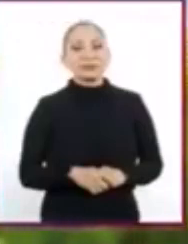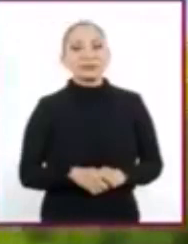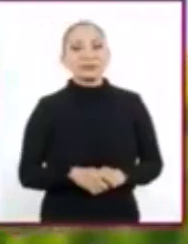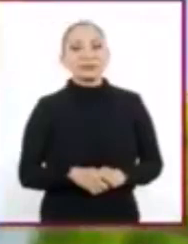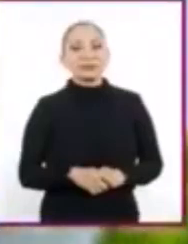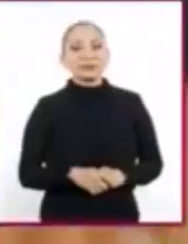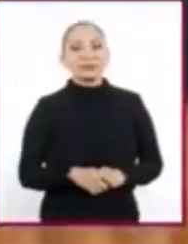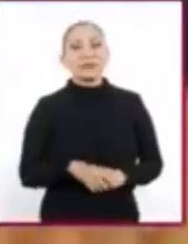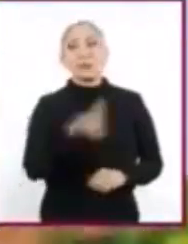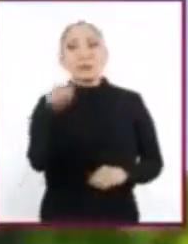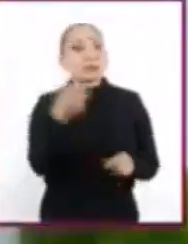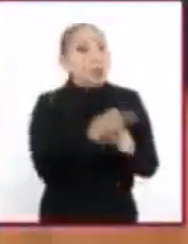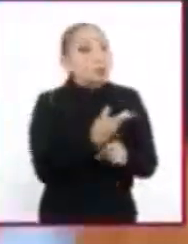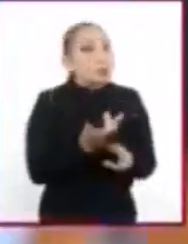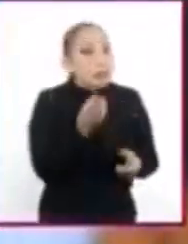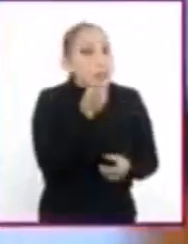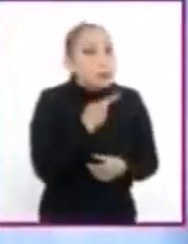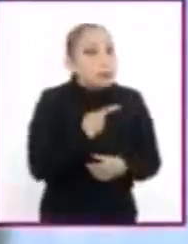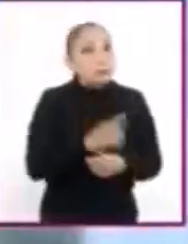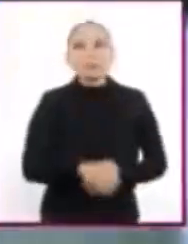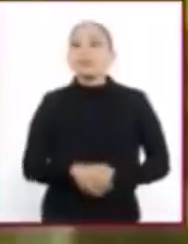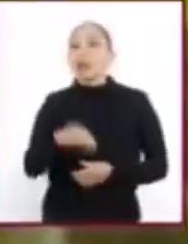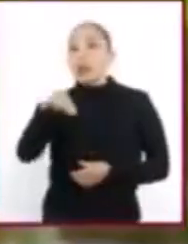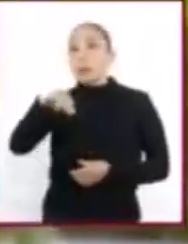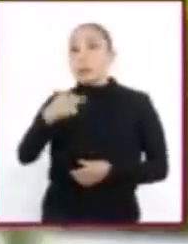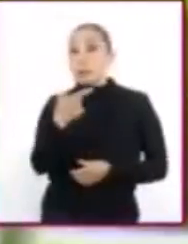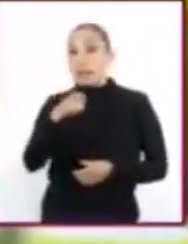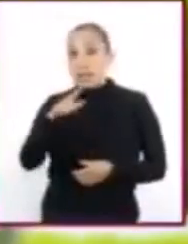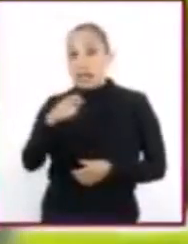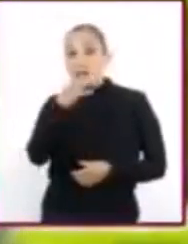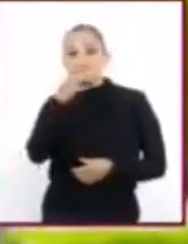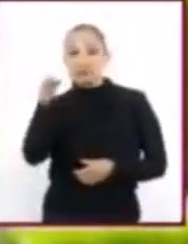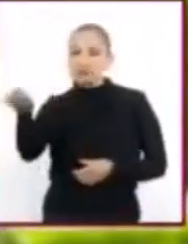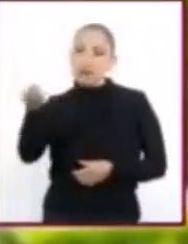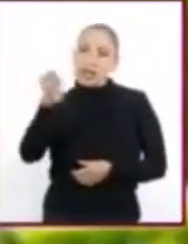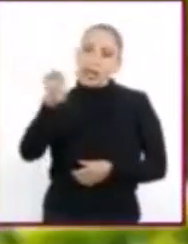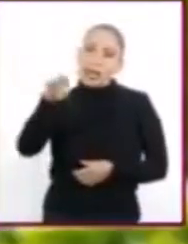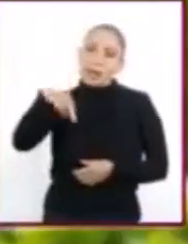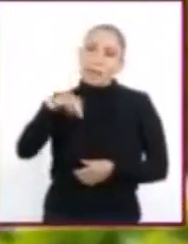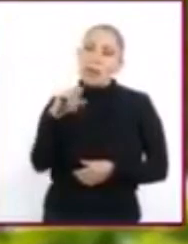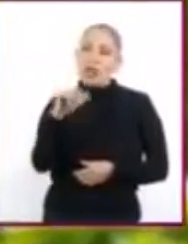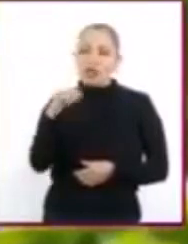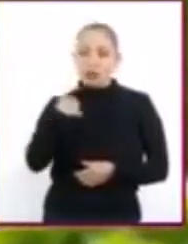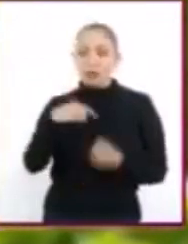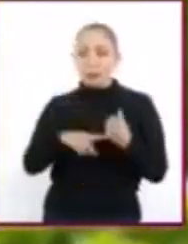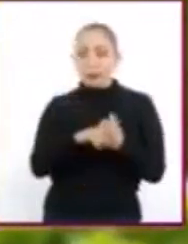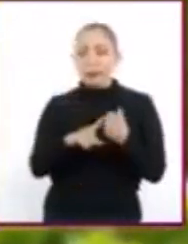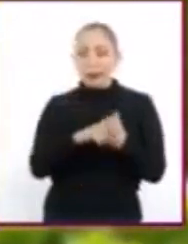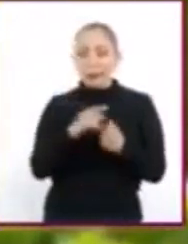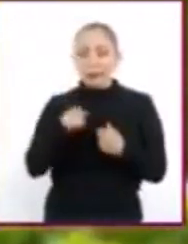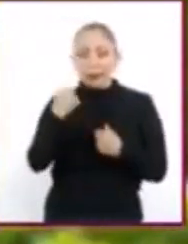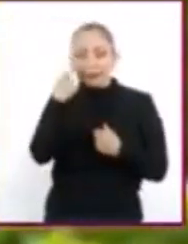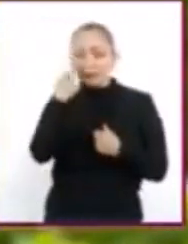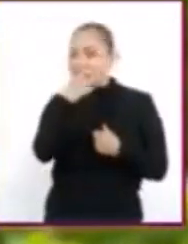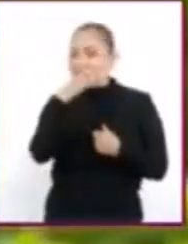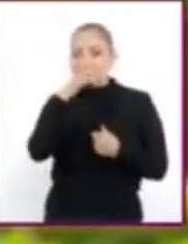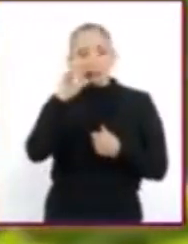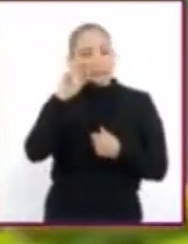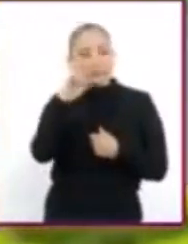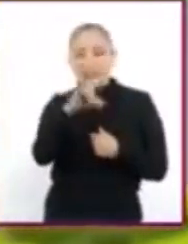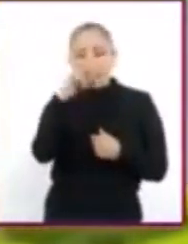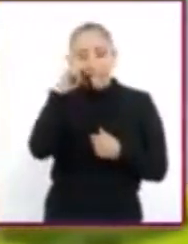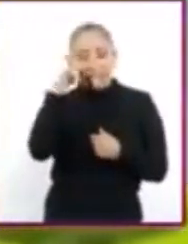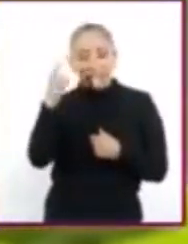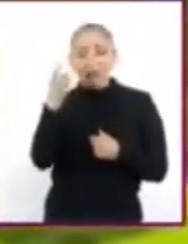¿Y luego qué pasó? Pues Miguel le comentó a Emilio que tenía un problema con su visión, que no podía ver bien